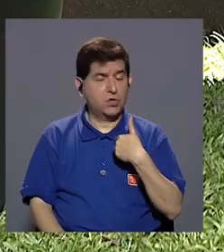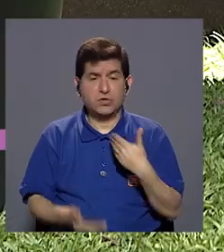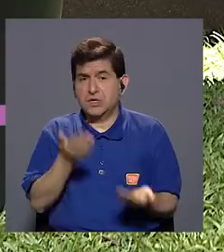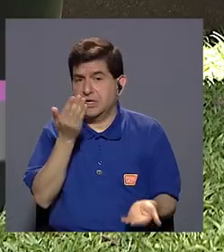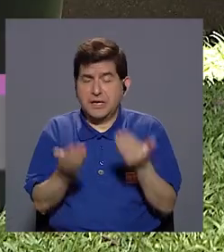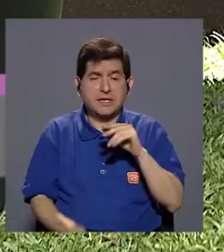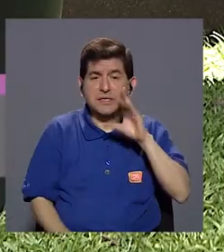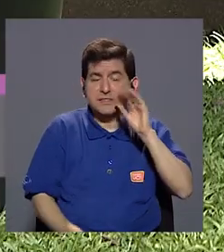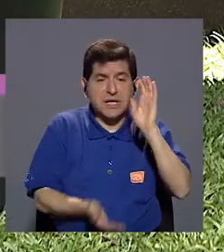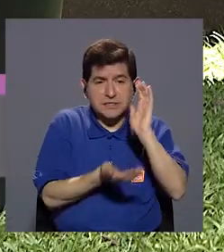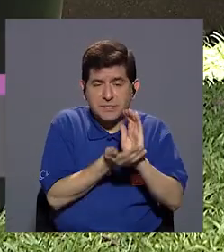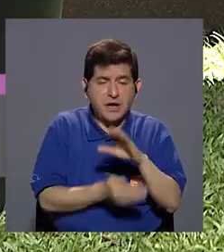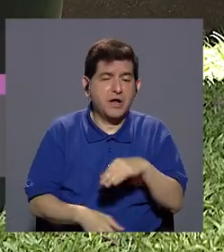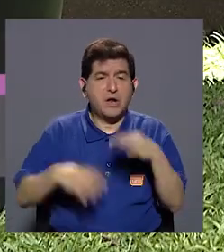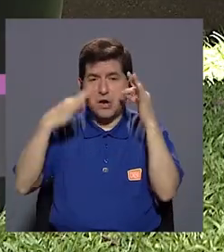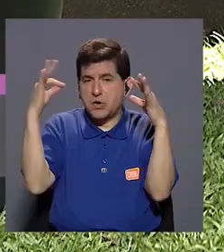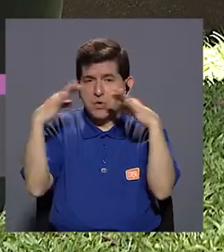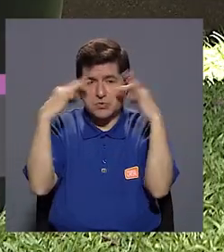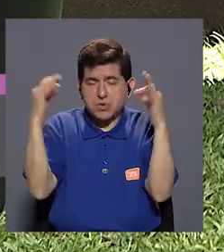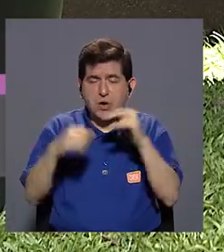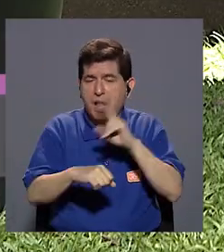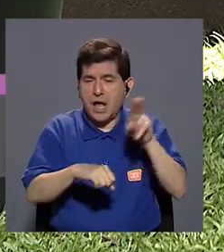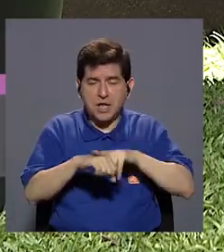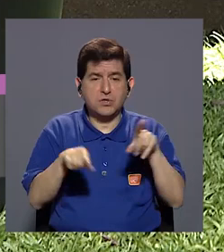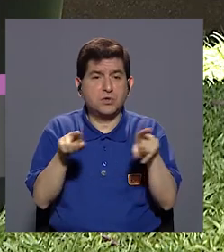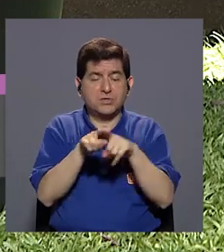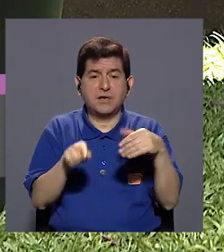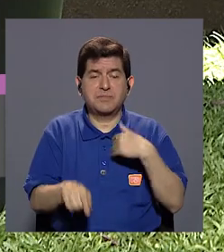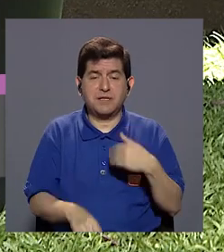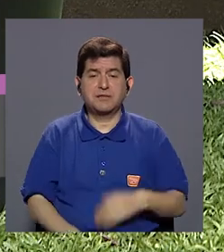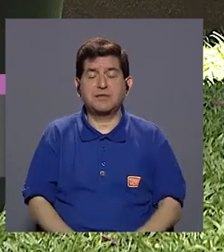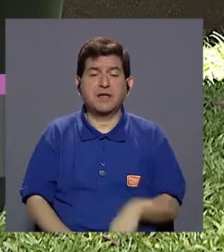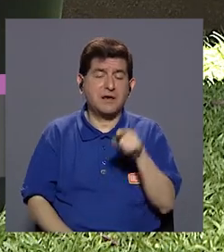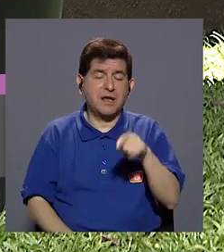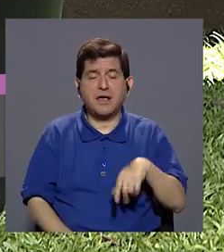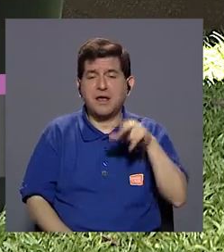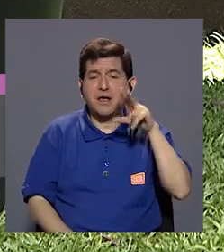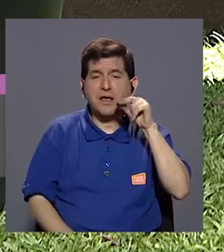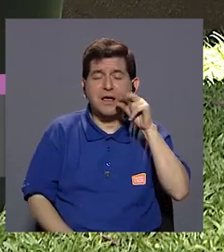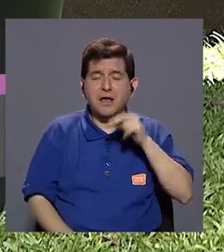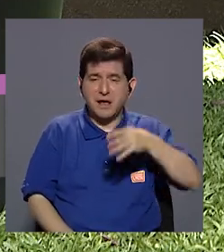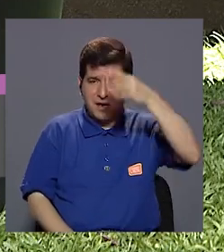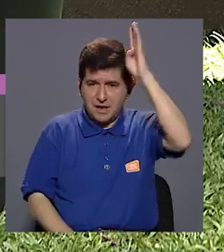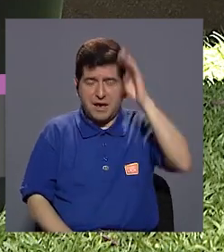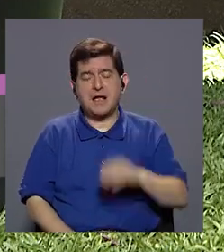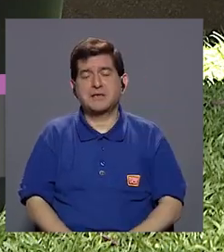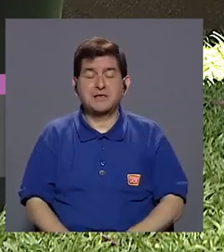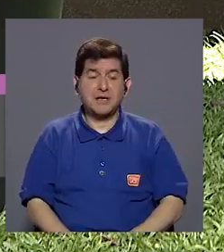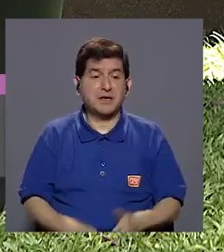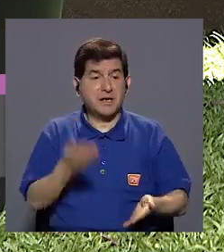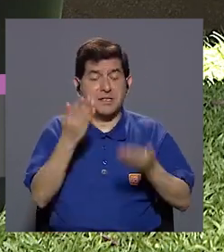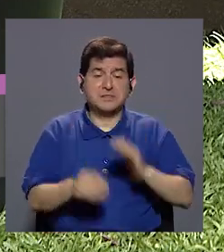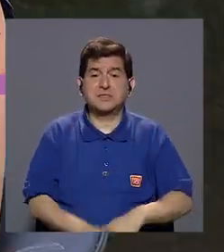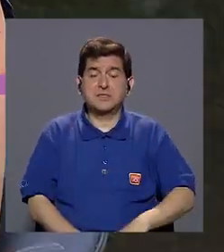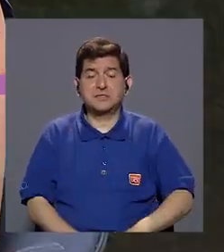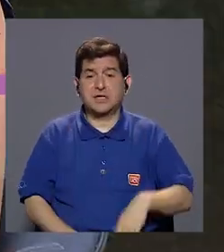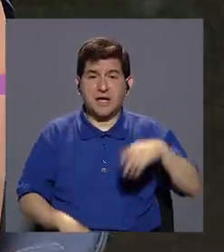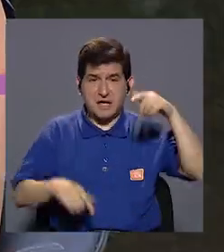no solo tienen perros o gatos, que es como el más común, sino también tienen gallinas, patos, gansos, vacas,